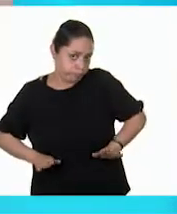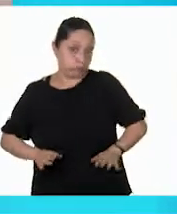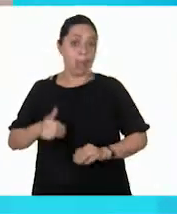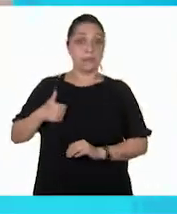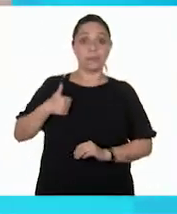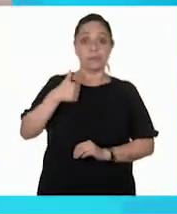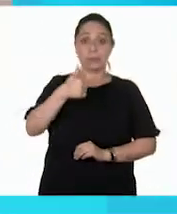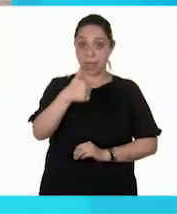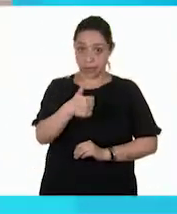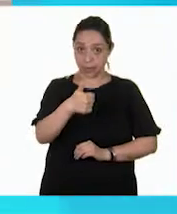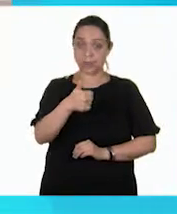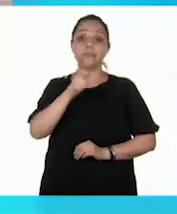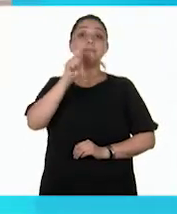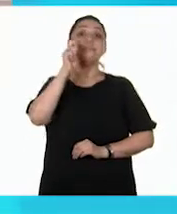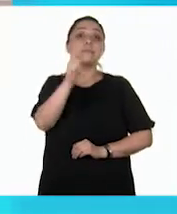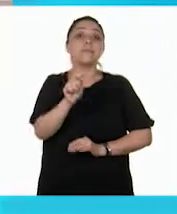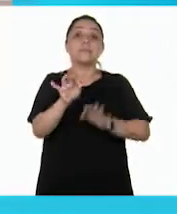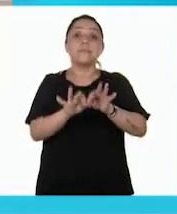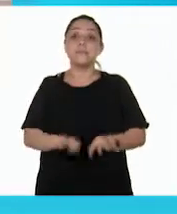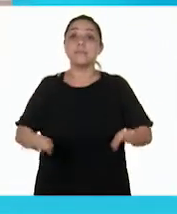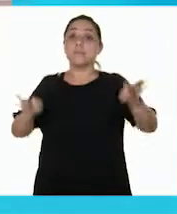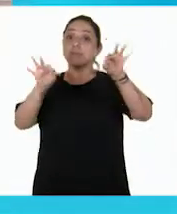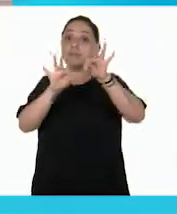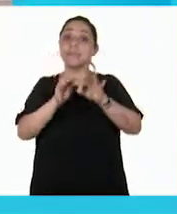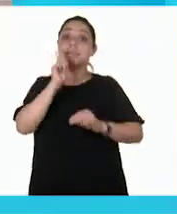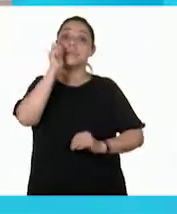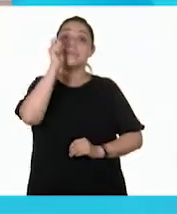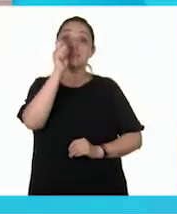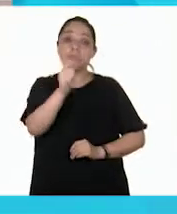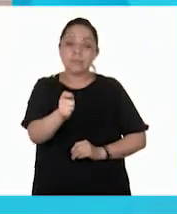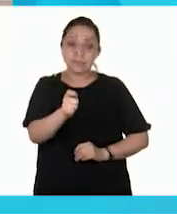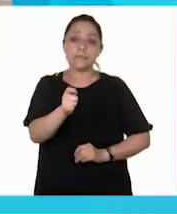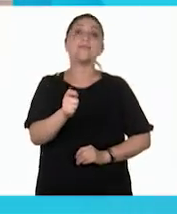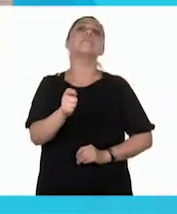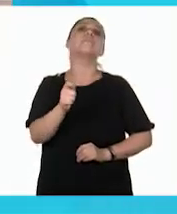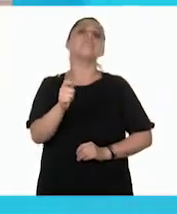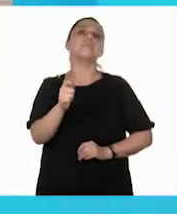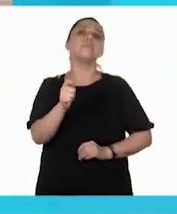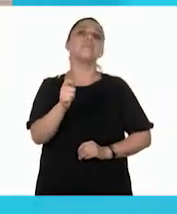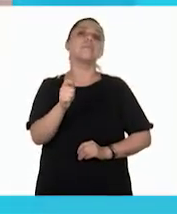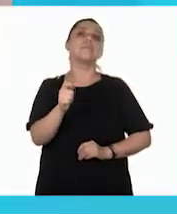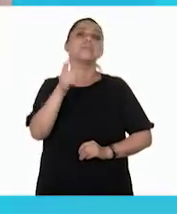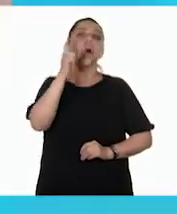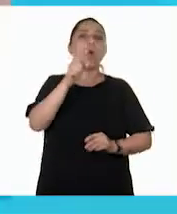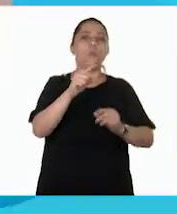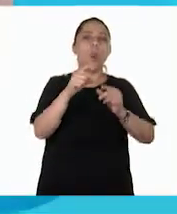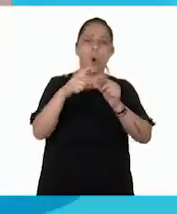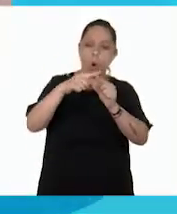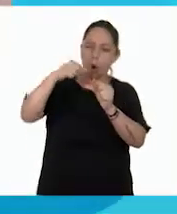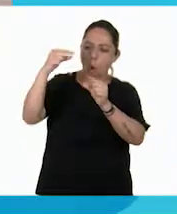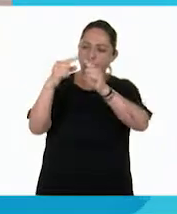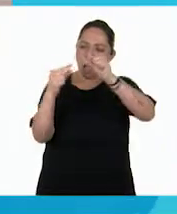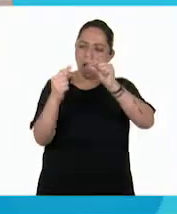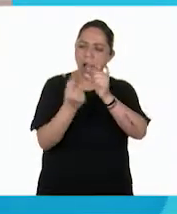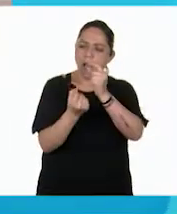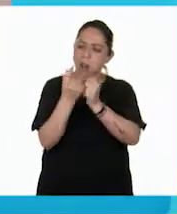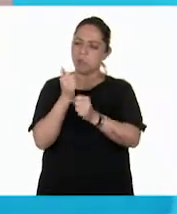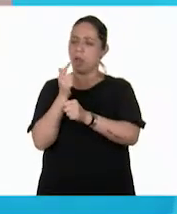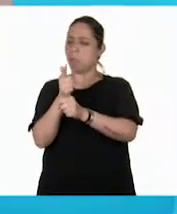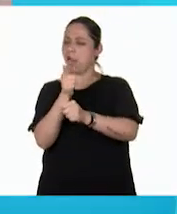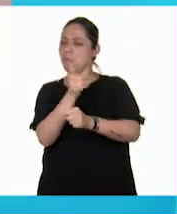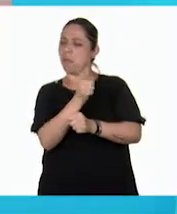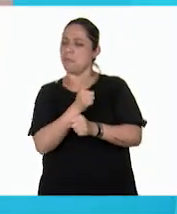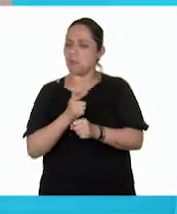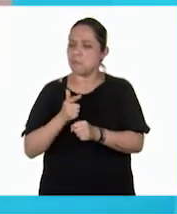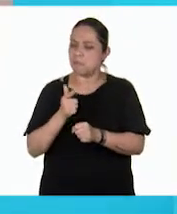es importantísimo eliminar algunas hojas que nosotros detectemos que